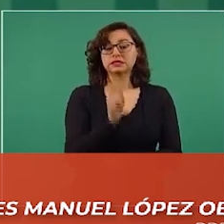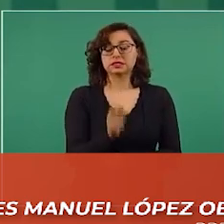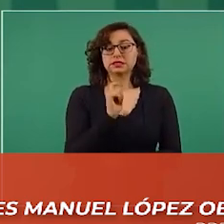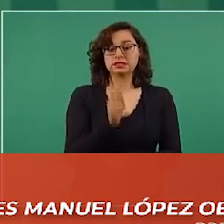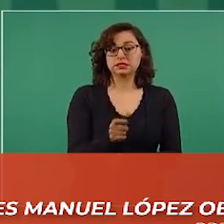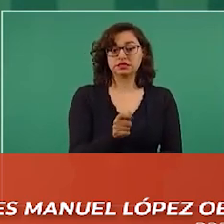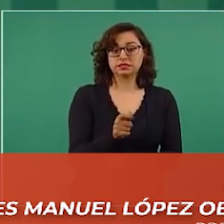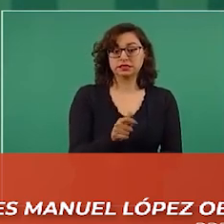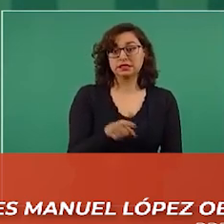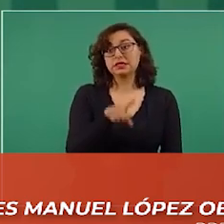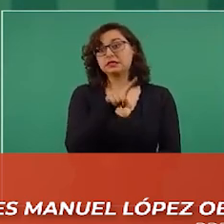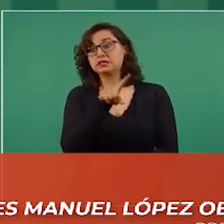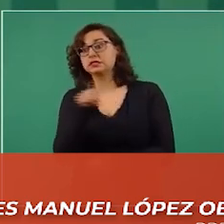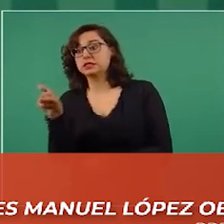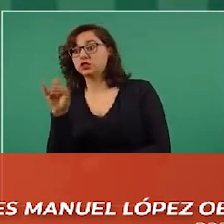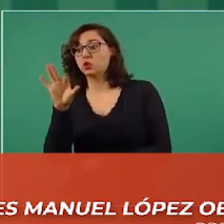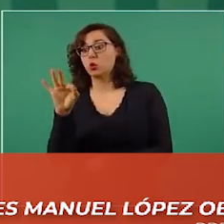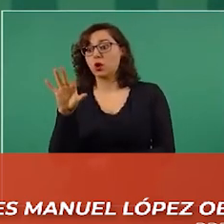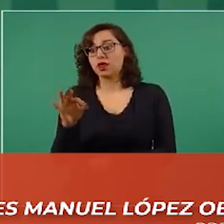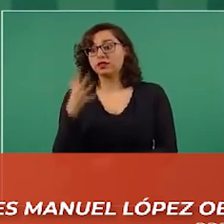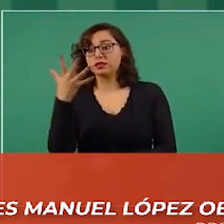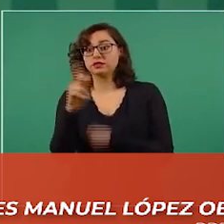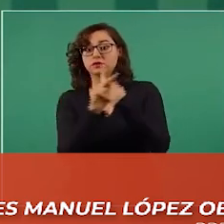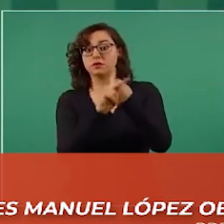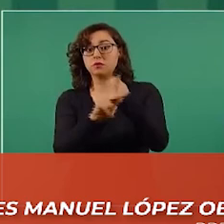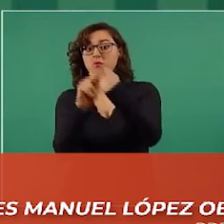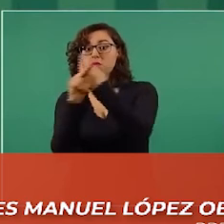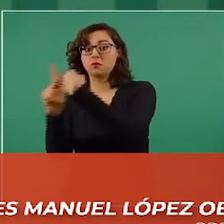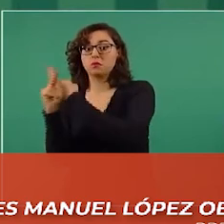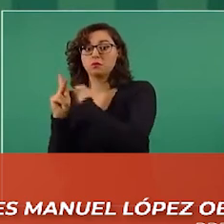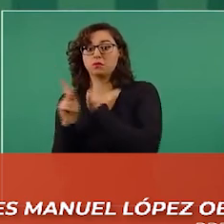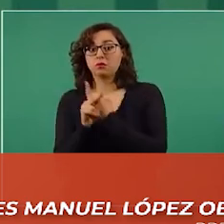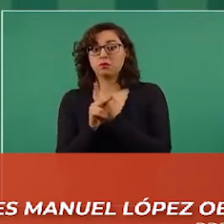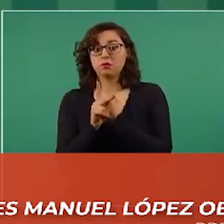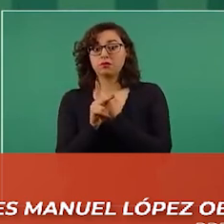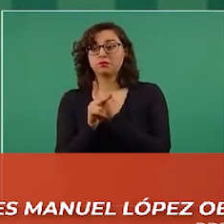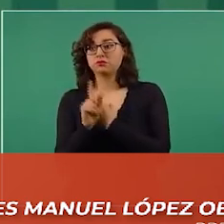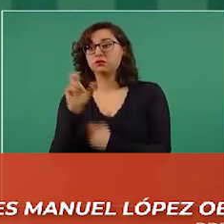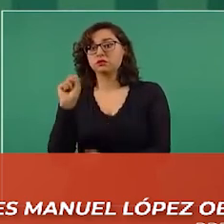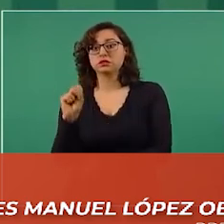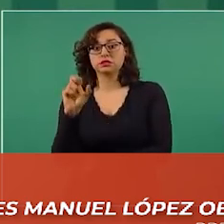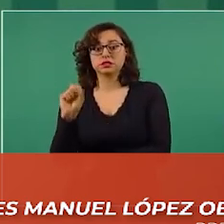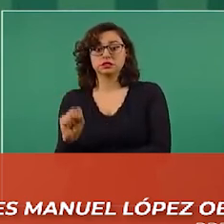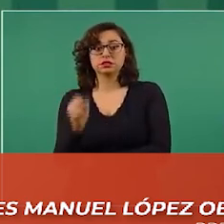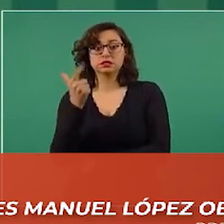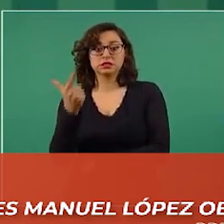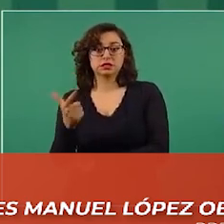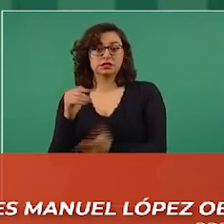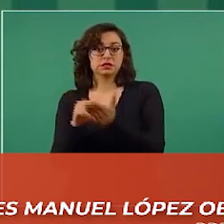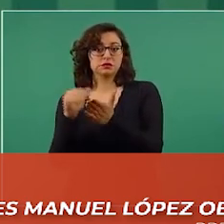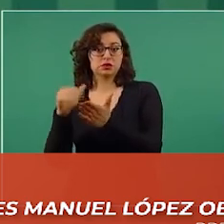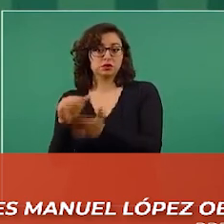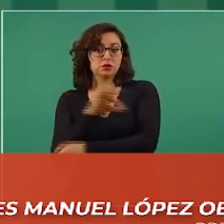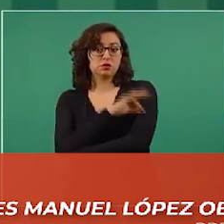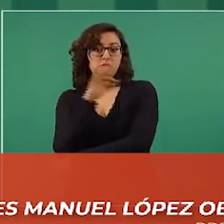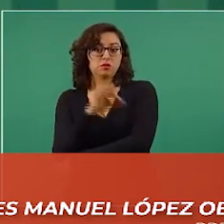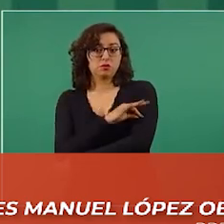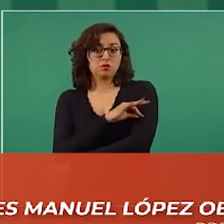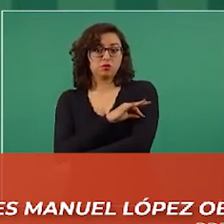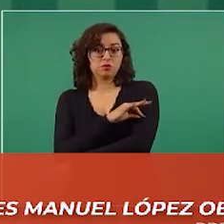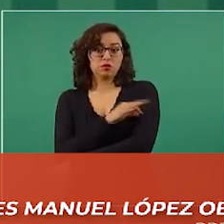ciento cuarenta y cinco países sólo han aplicado sesenta y siete millones de vacunas es decir